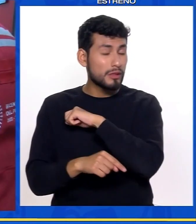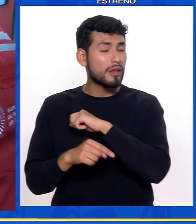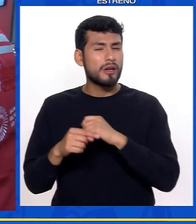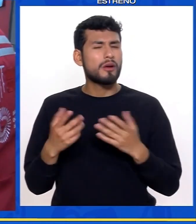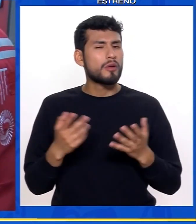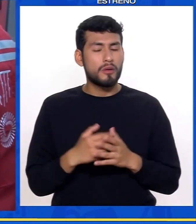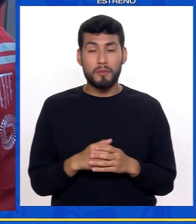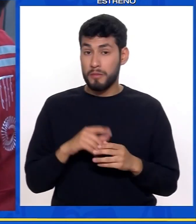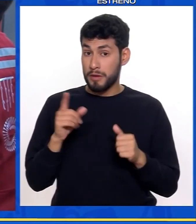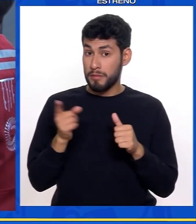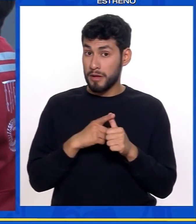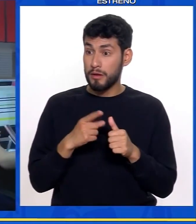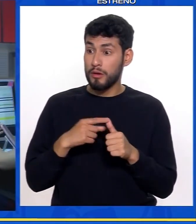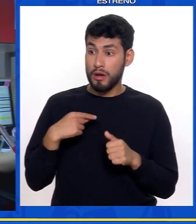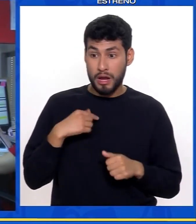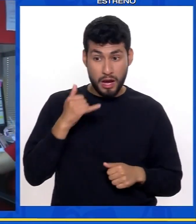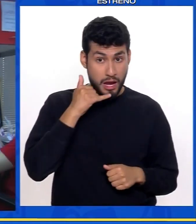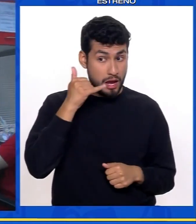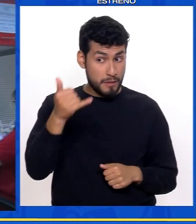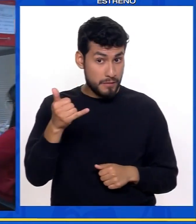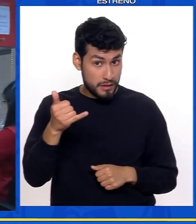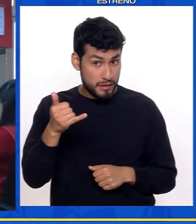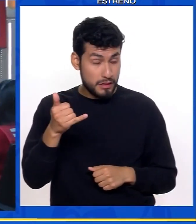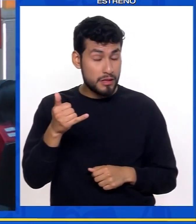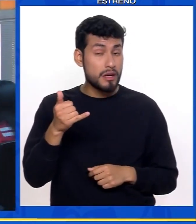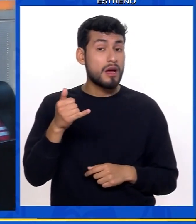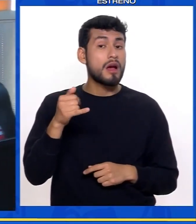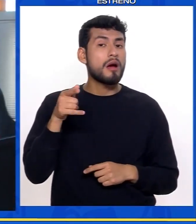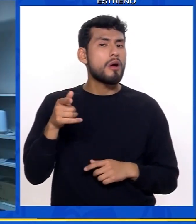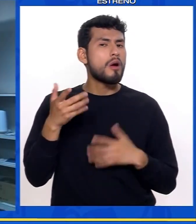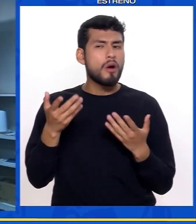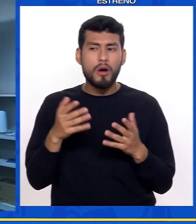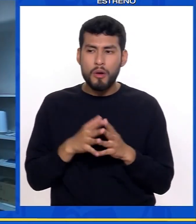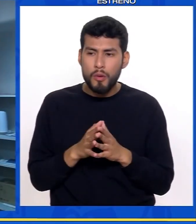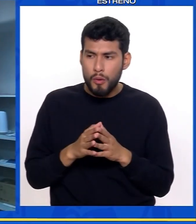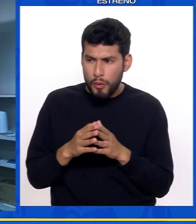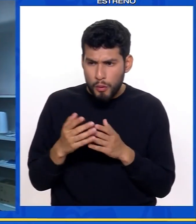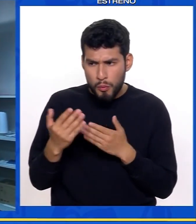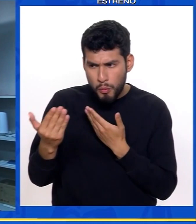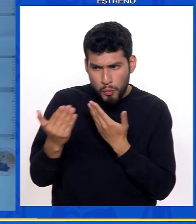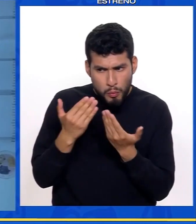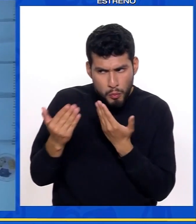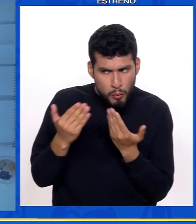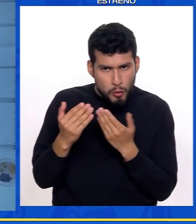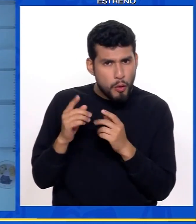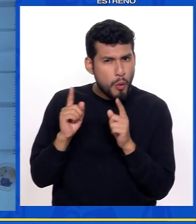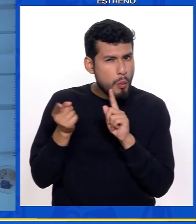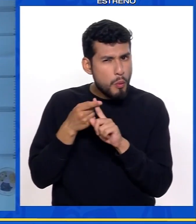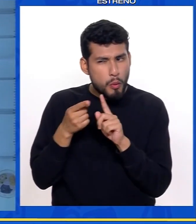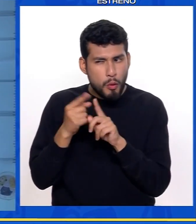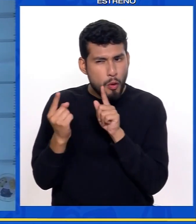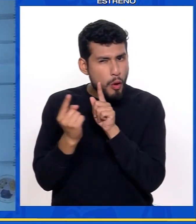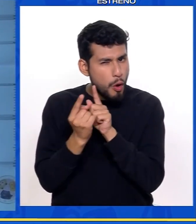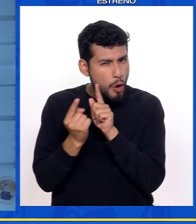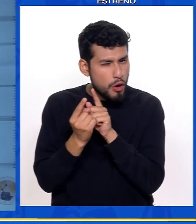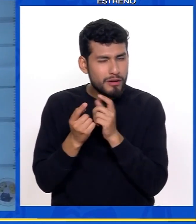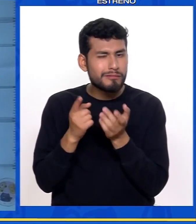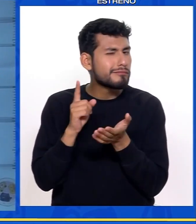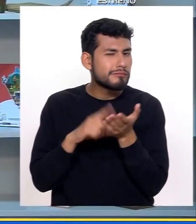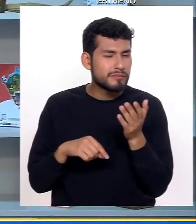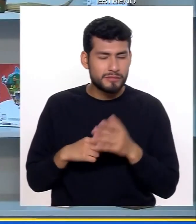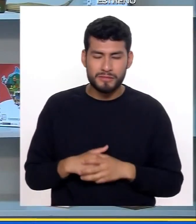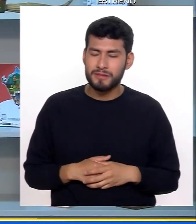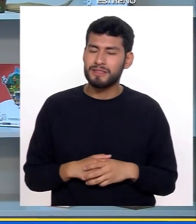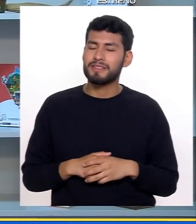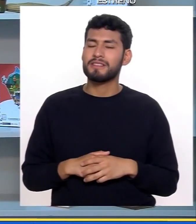severa es primero nosotros los llamamos a ellos y establecemos un contacto inicial. ¿Qué quiere decir este contacto